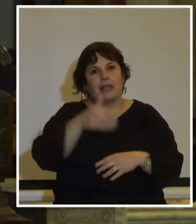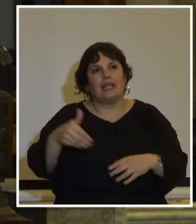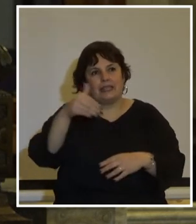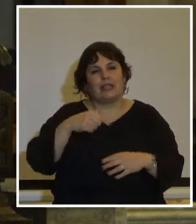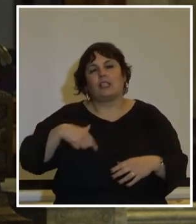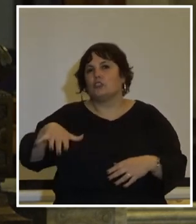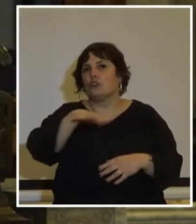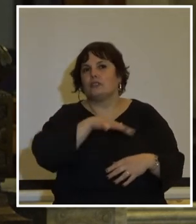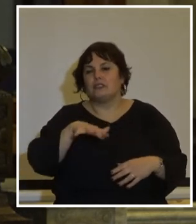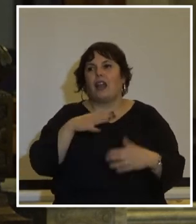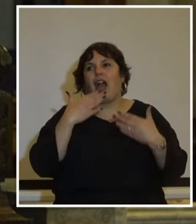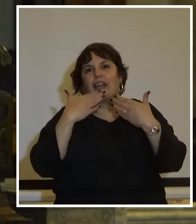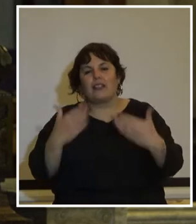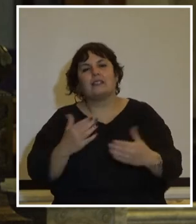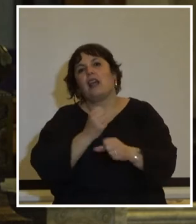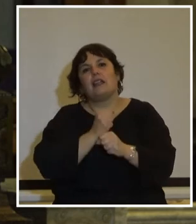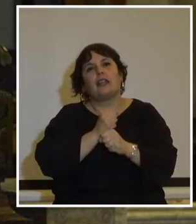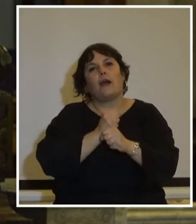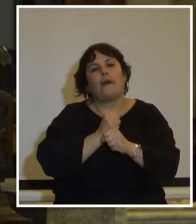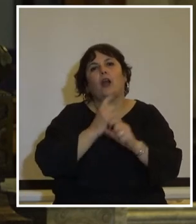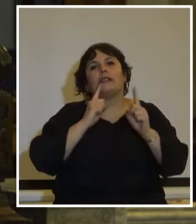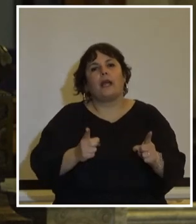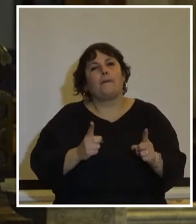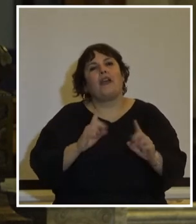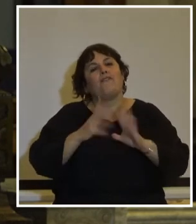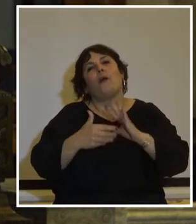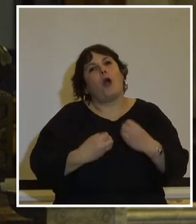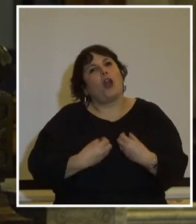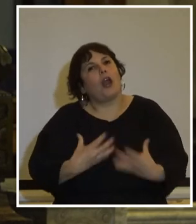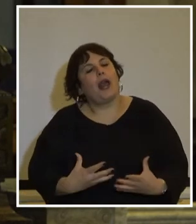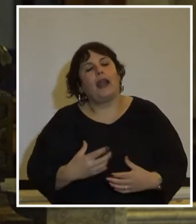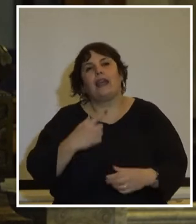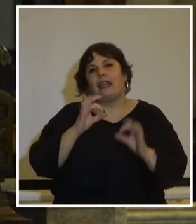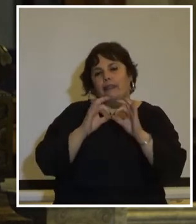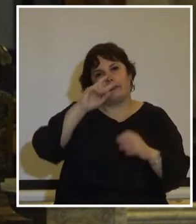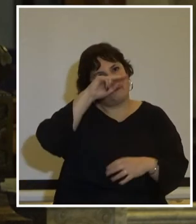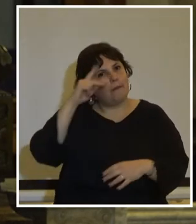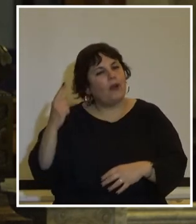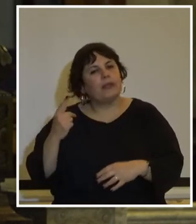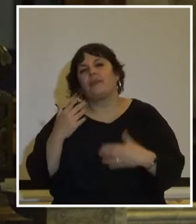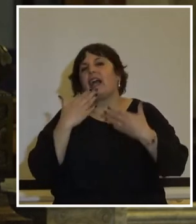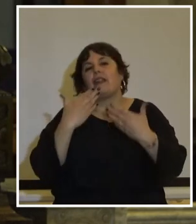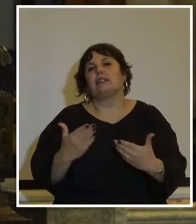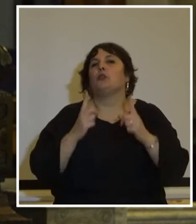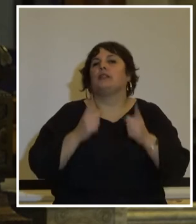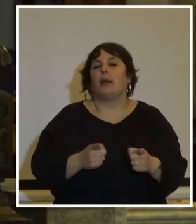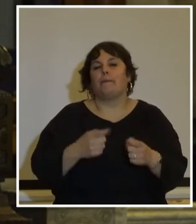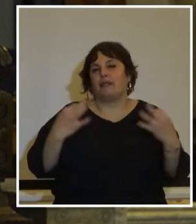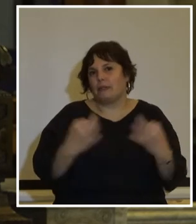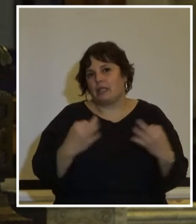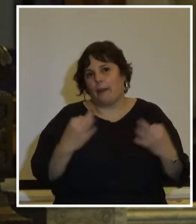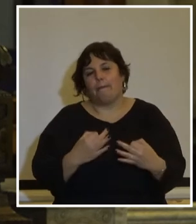social vamos a agradecer el trabajo que está realizando de forma honoraria Mónica Piñeiro agradecimiento entonces especial